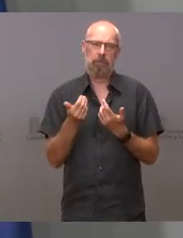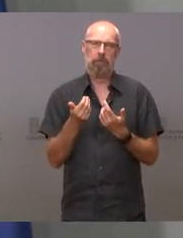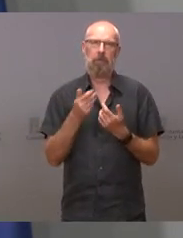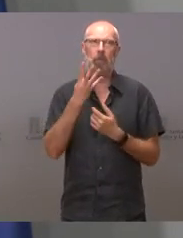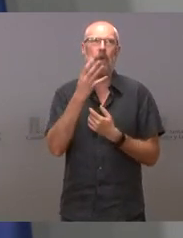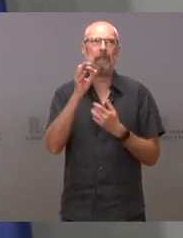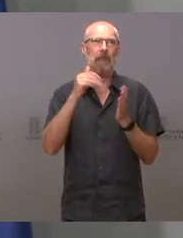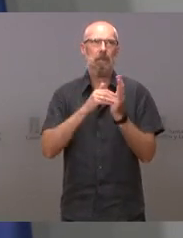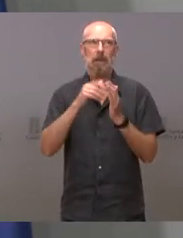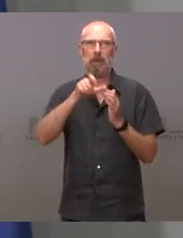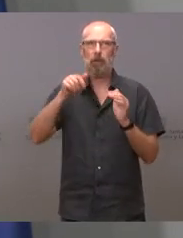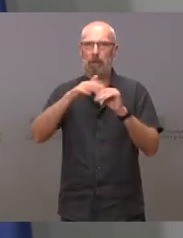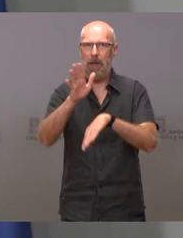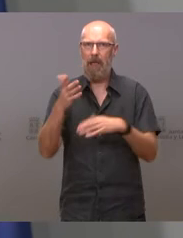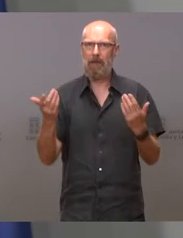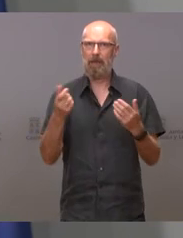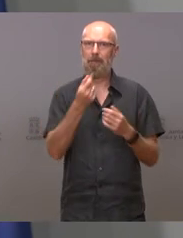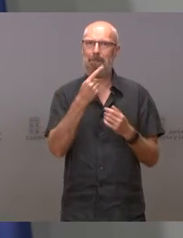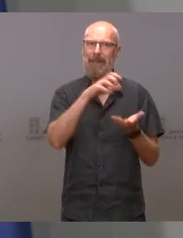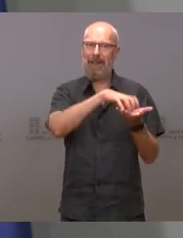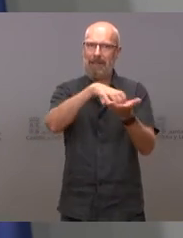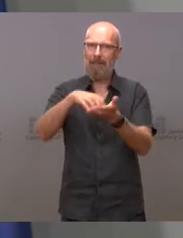en la comunidad.